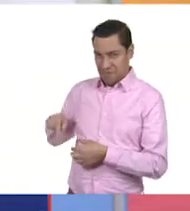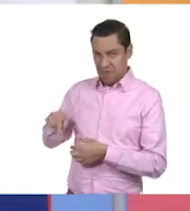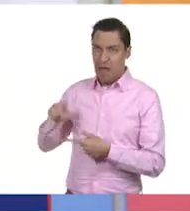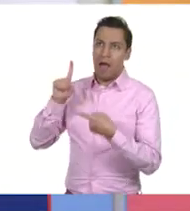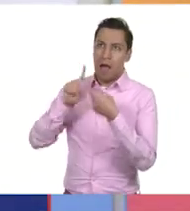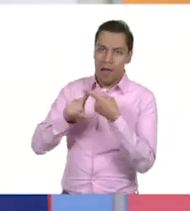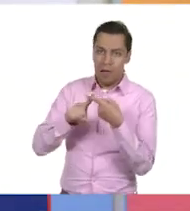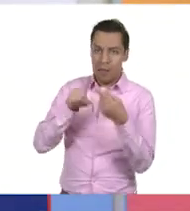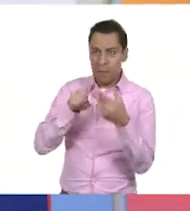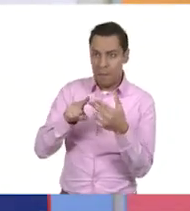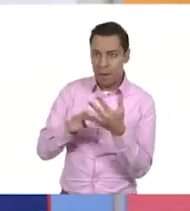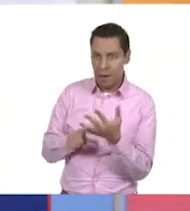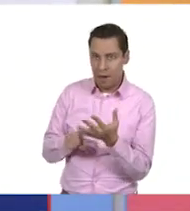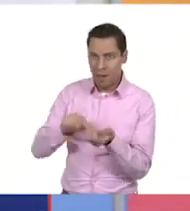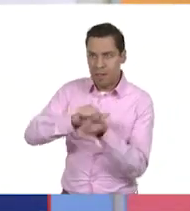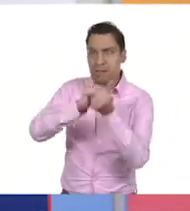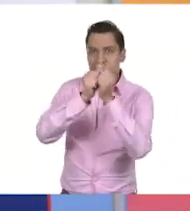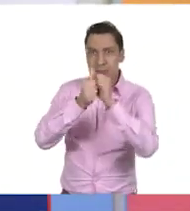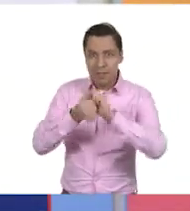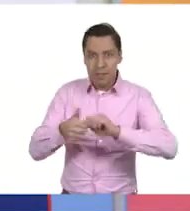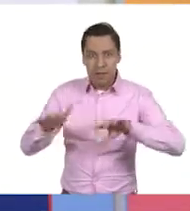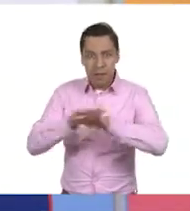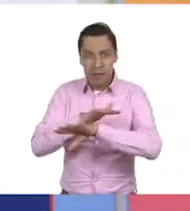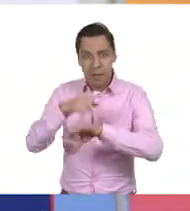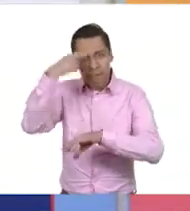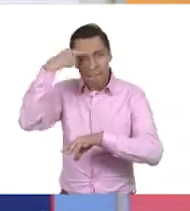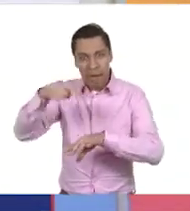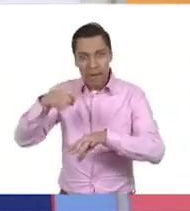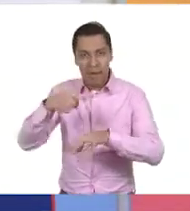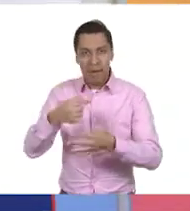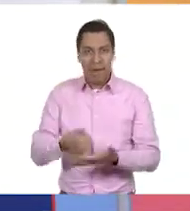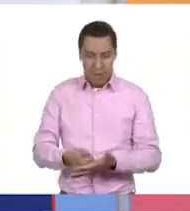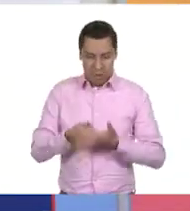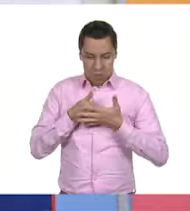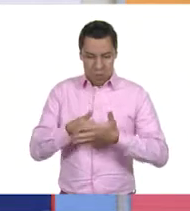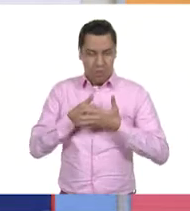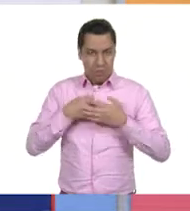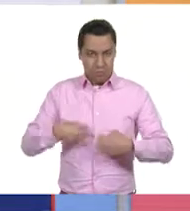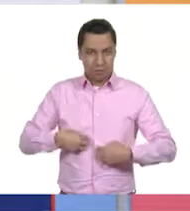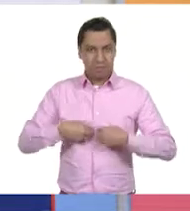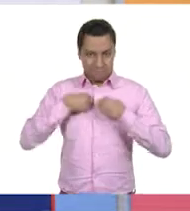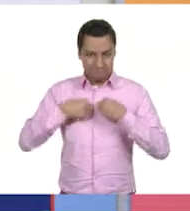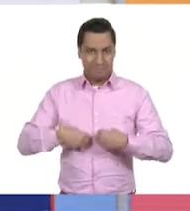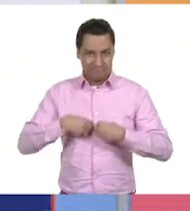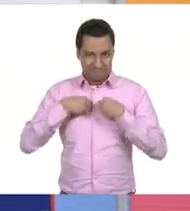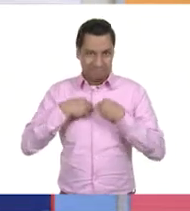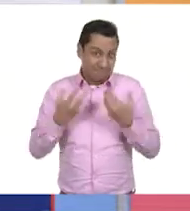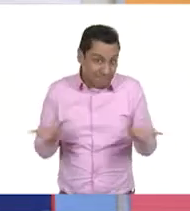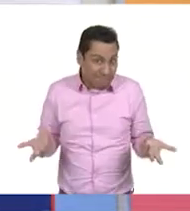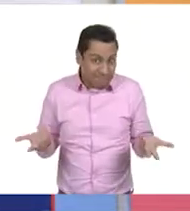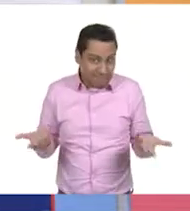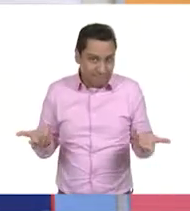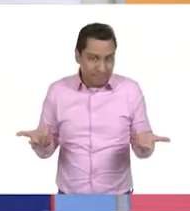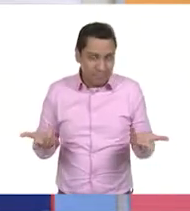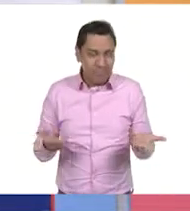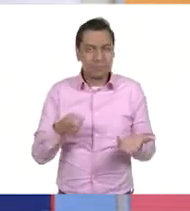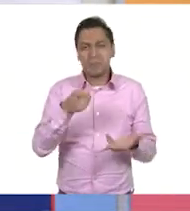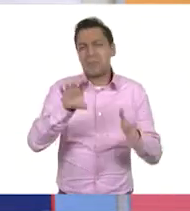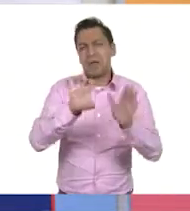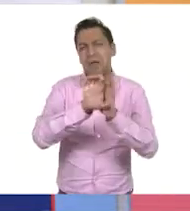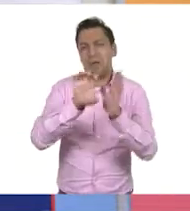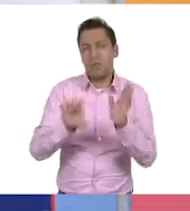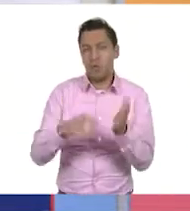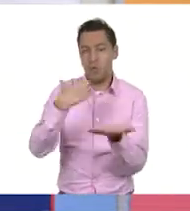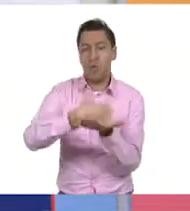objeto u otro material para cubrir nuestras necesidades básicas. Claro. Pero, pues, obviamente, imagínate que, ¿cómo haces un